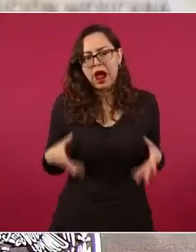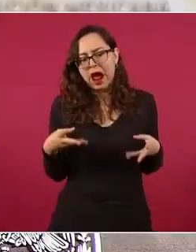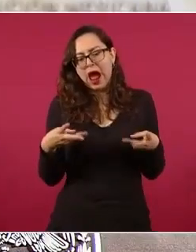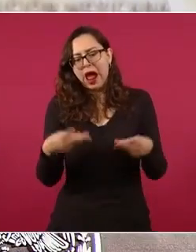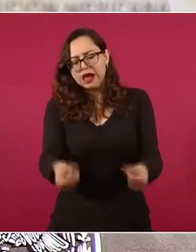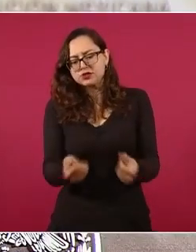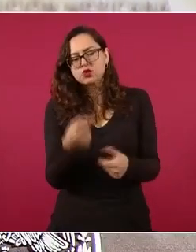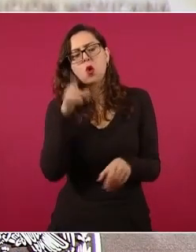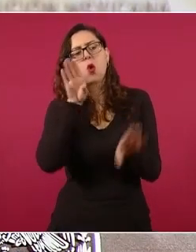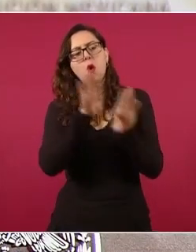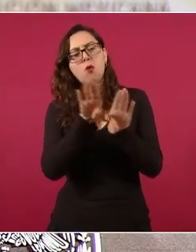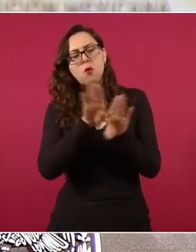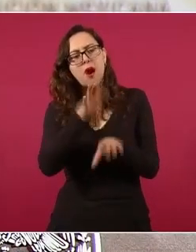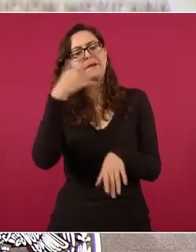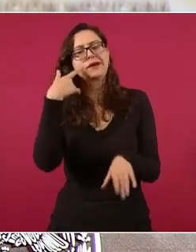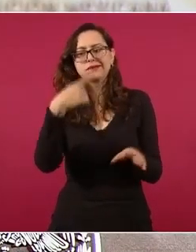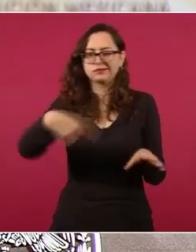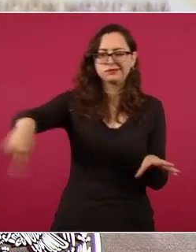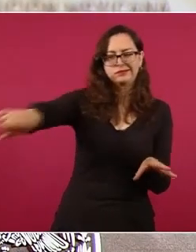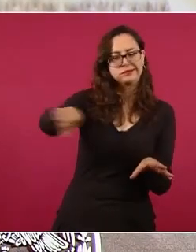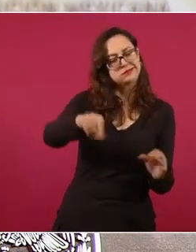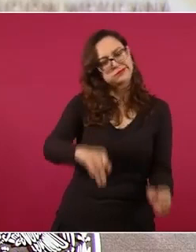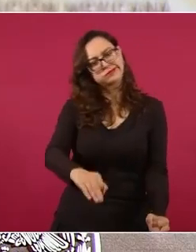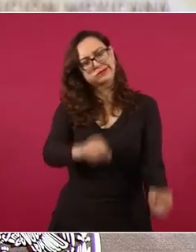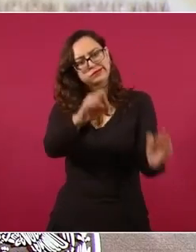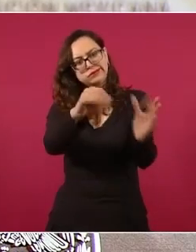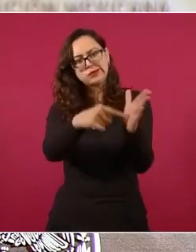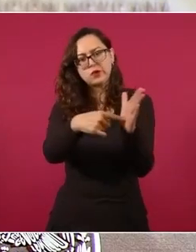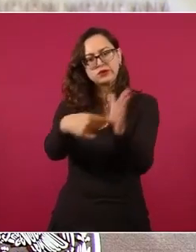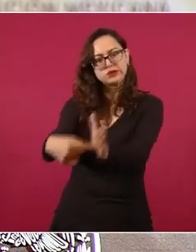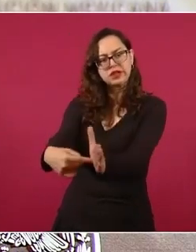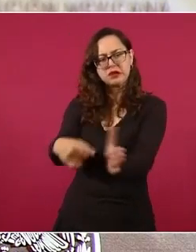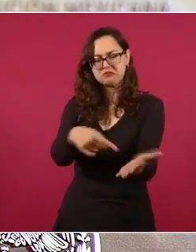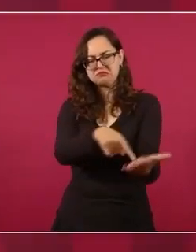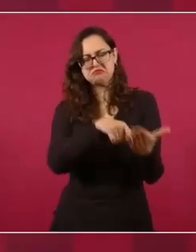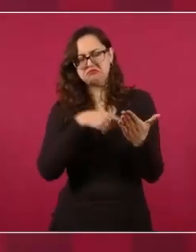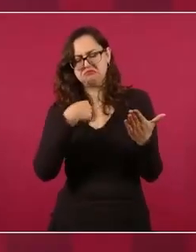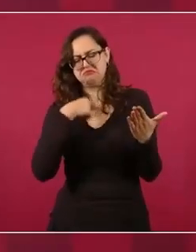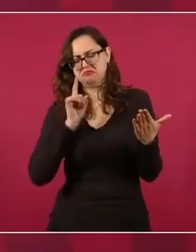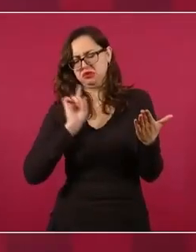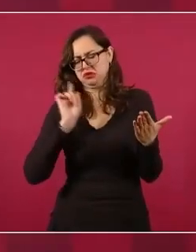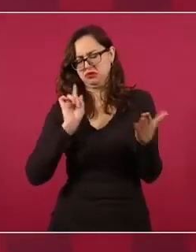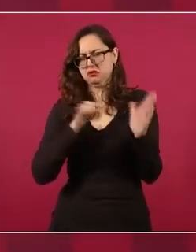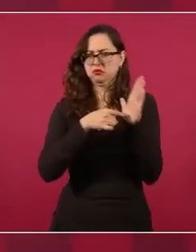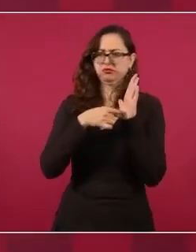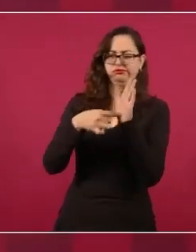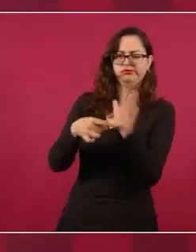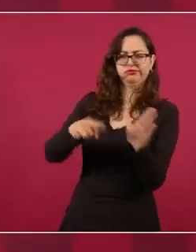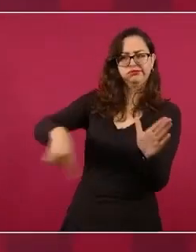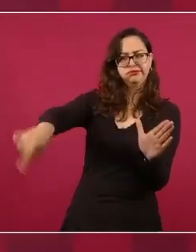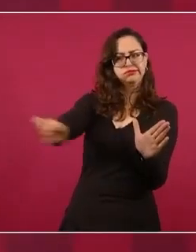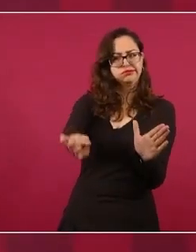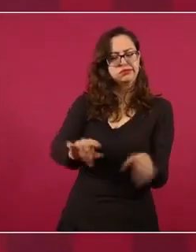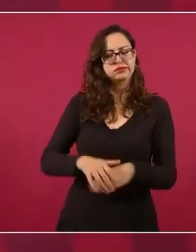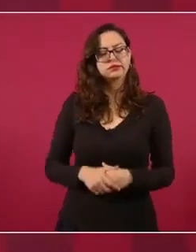no están